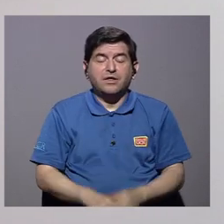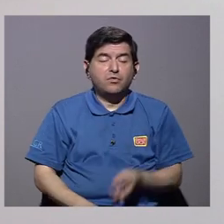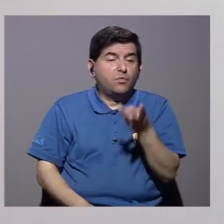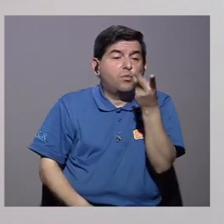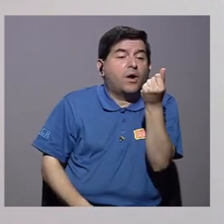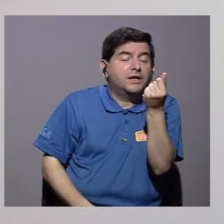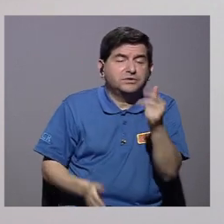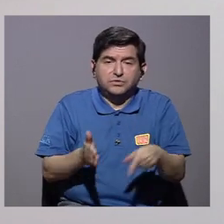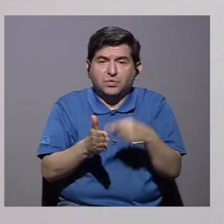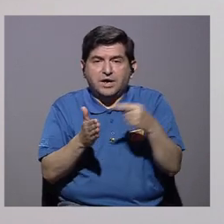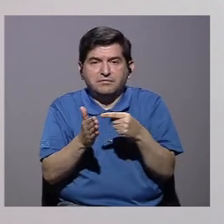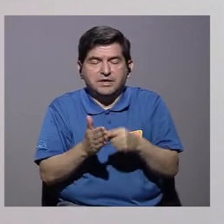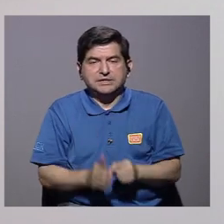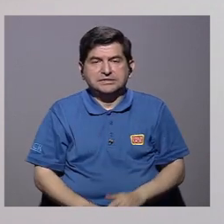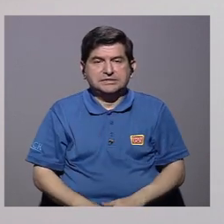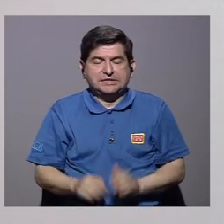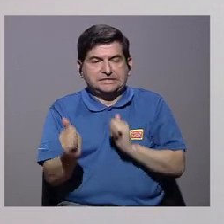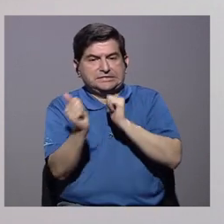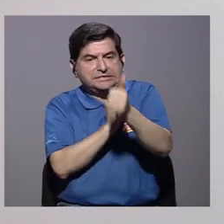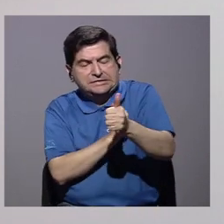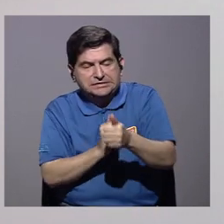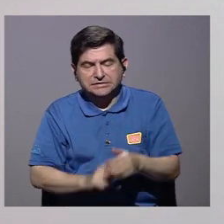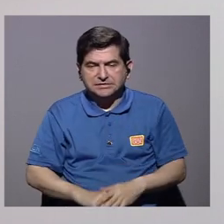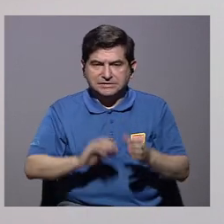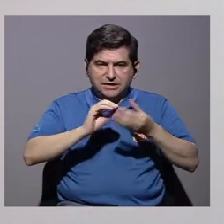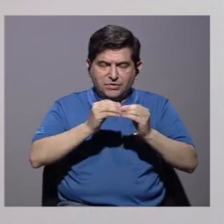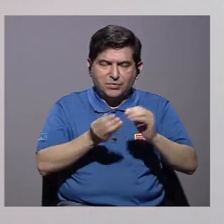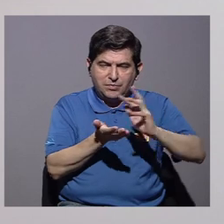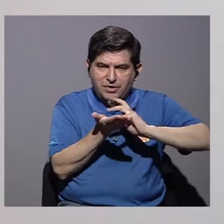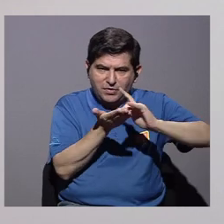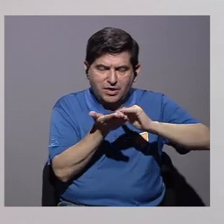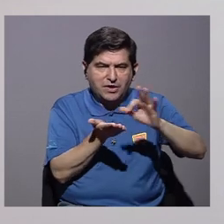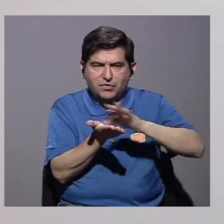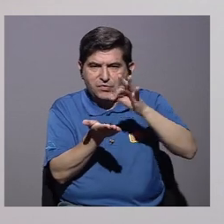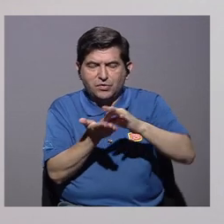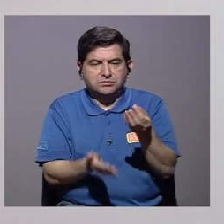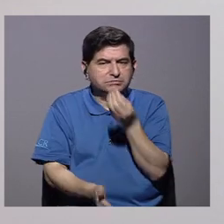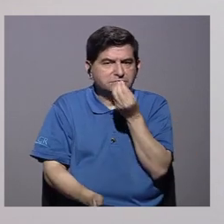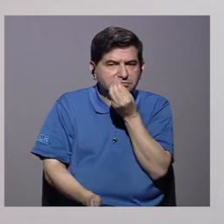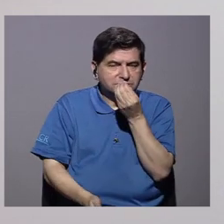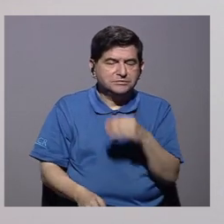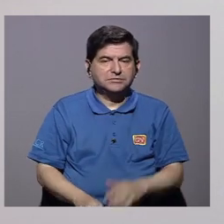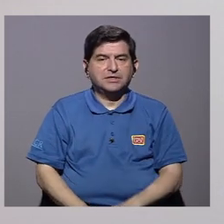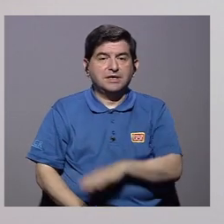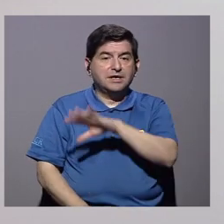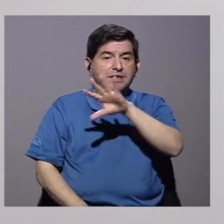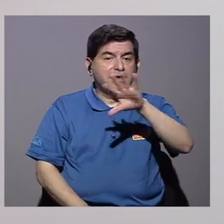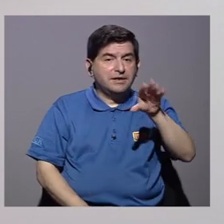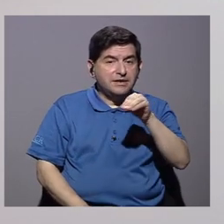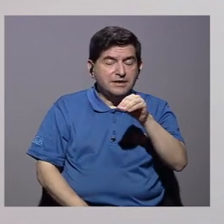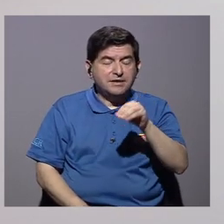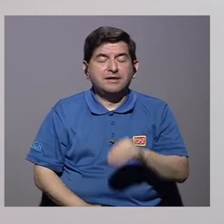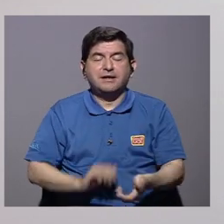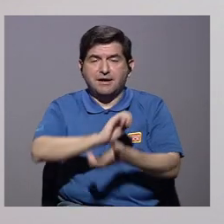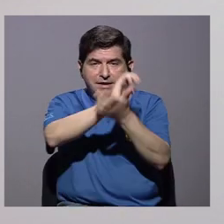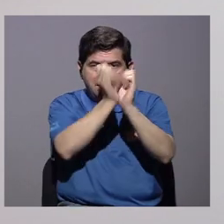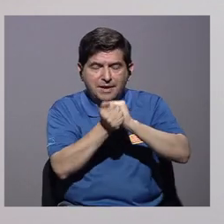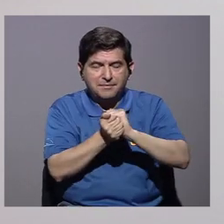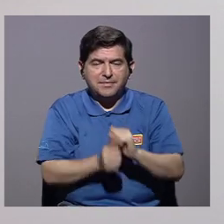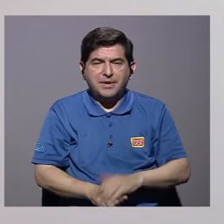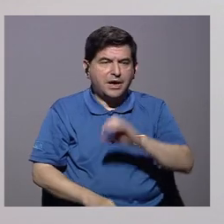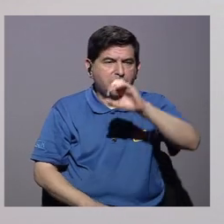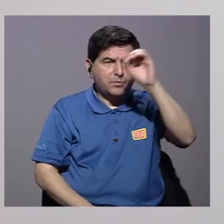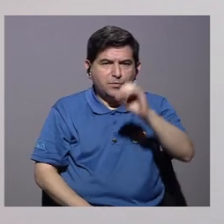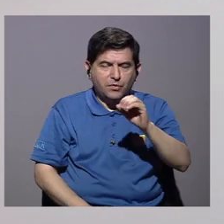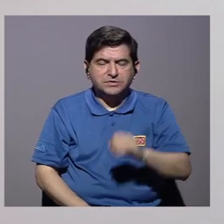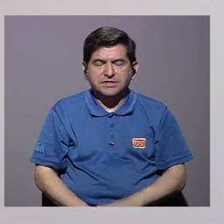cena. Lo que tenemos que cuidar son las cantidades, porque a veces nos excedemos en la cantidad de arroz y frijoles que consumimos.